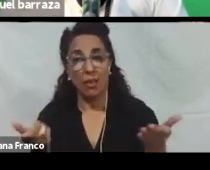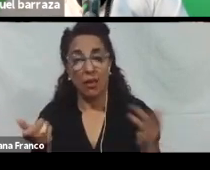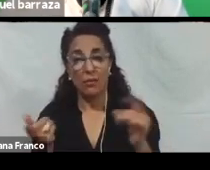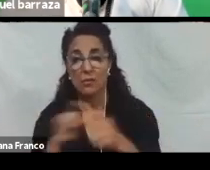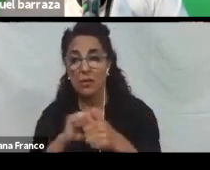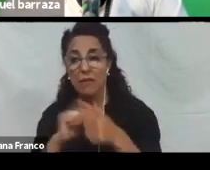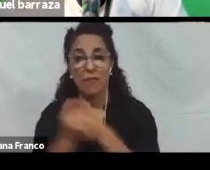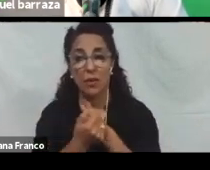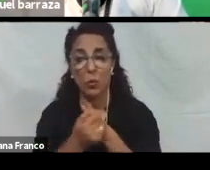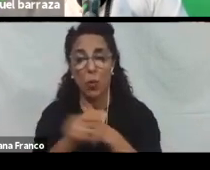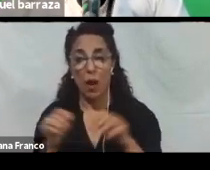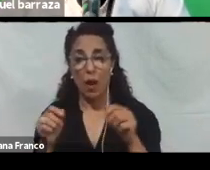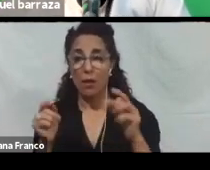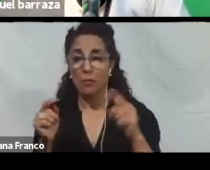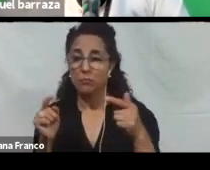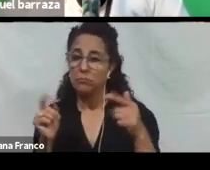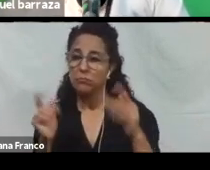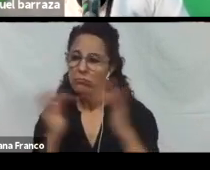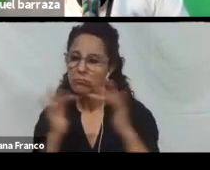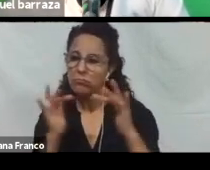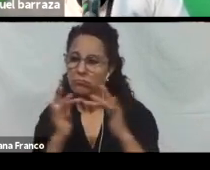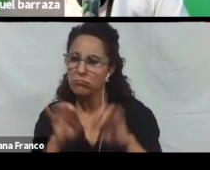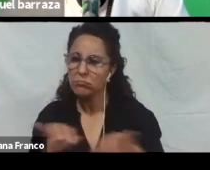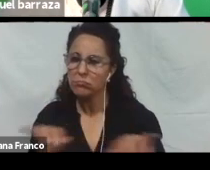Se pueden utilizar. Muchísimo. En la educación.